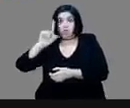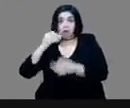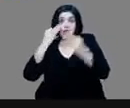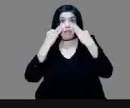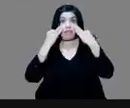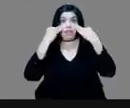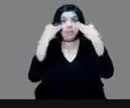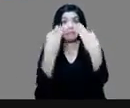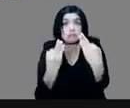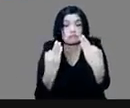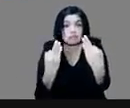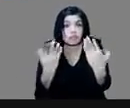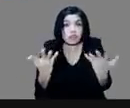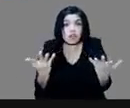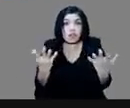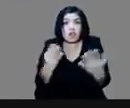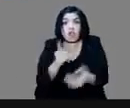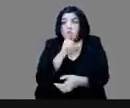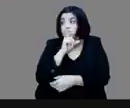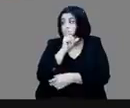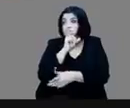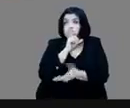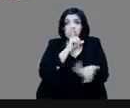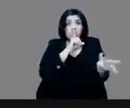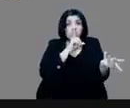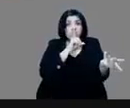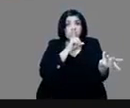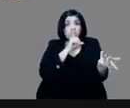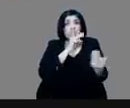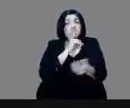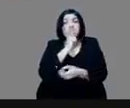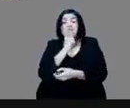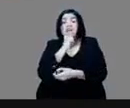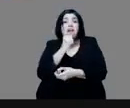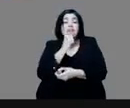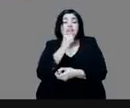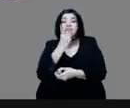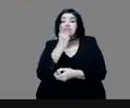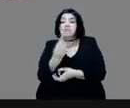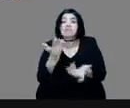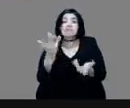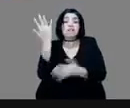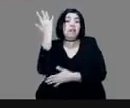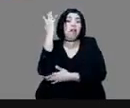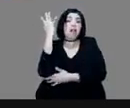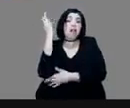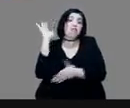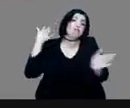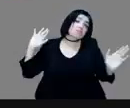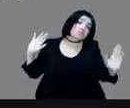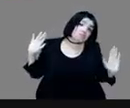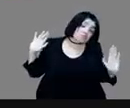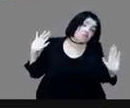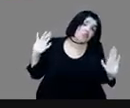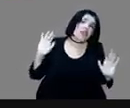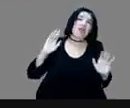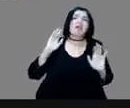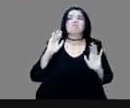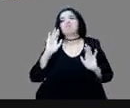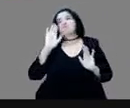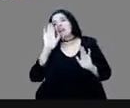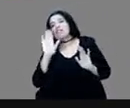presenciales de los hechos no mencionan el famoso árbol, ¿no? En fin, sabemos que entre mitos,